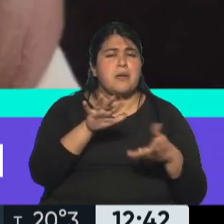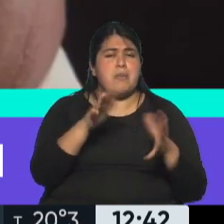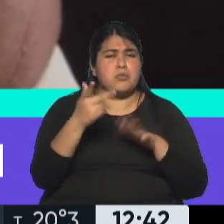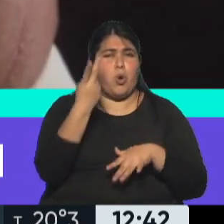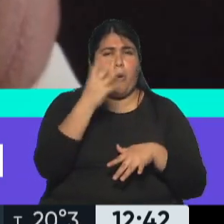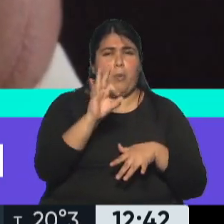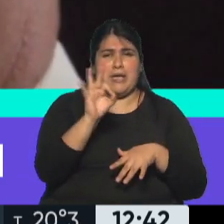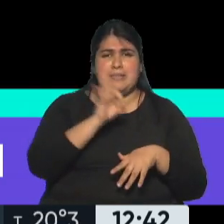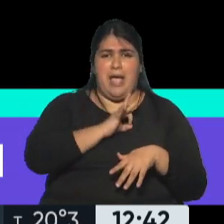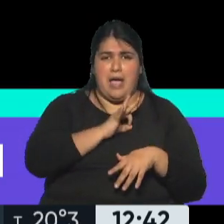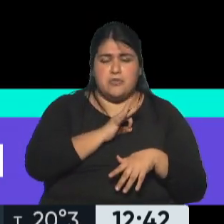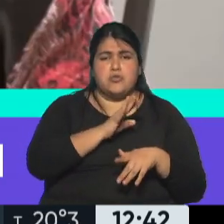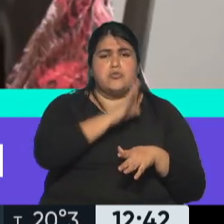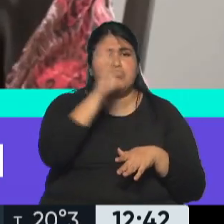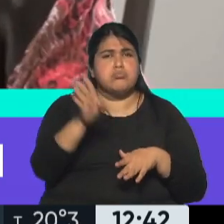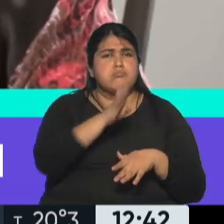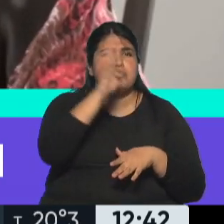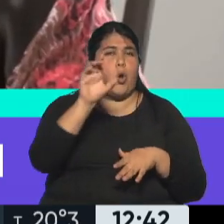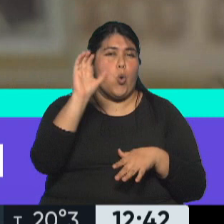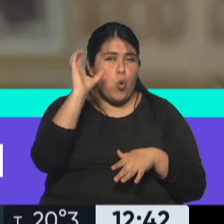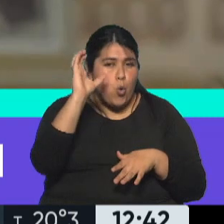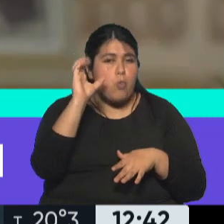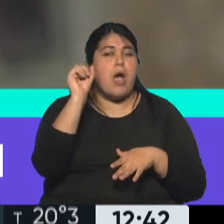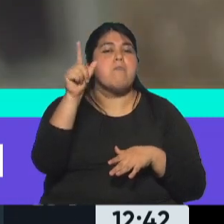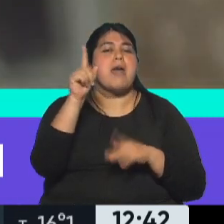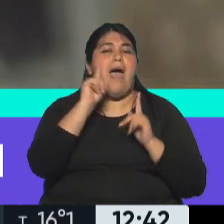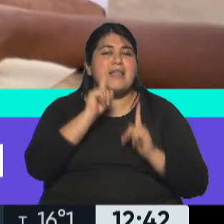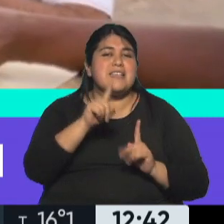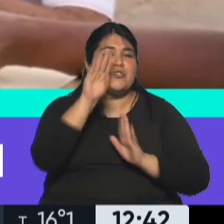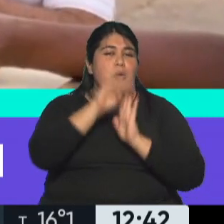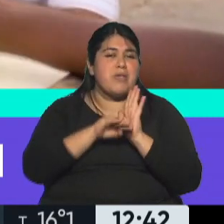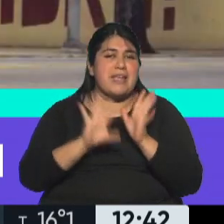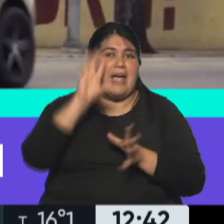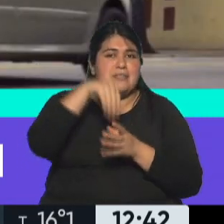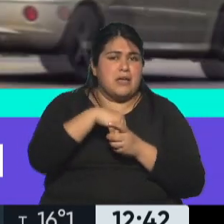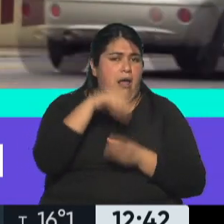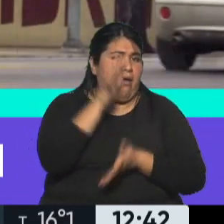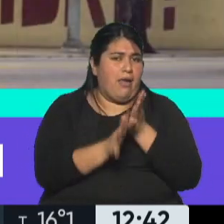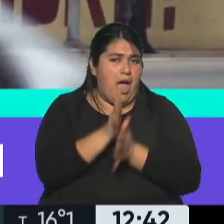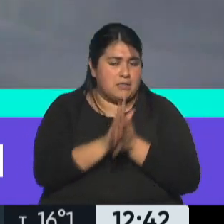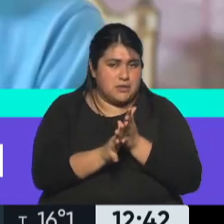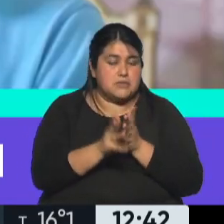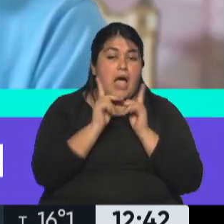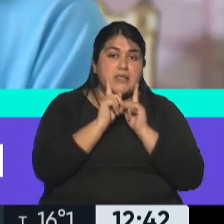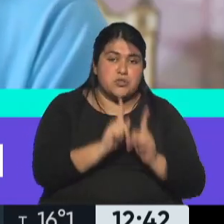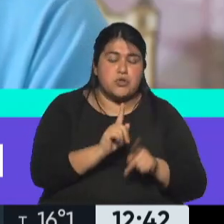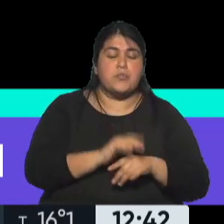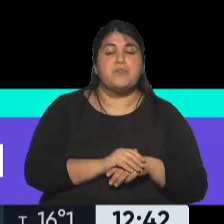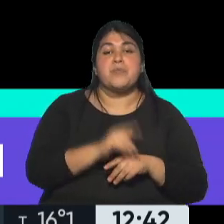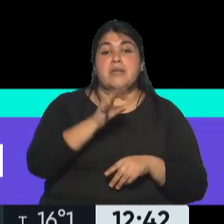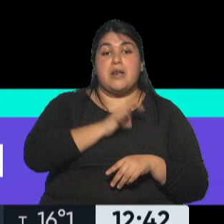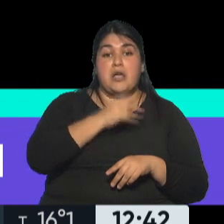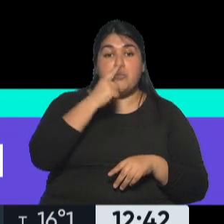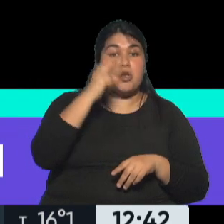años fueron viajando a Cuba para atenderse en un programa de atención médico integral totalmente gratuito que funcionó desde el año